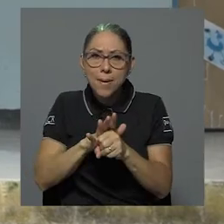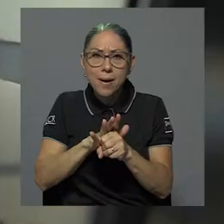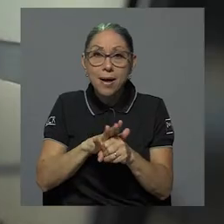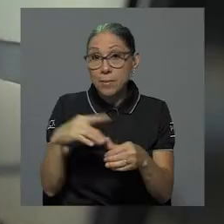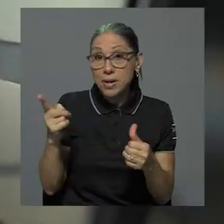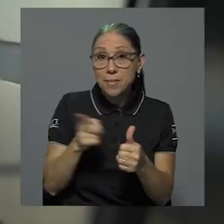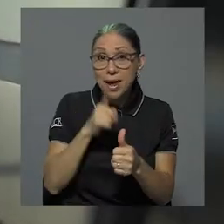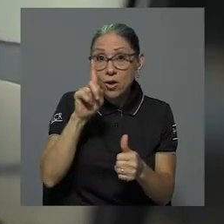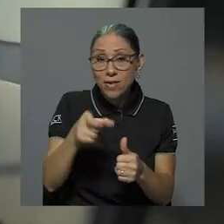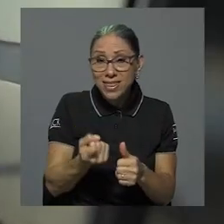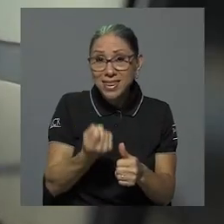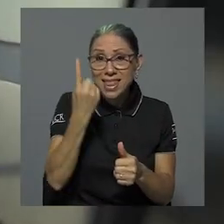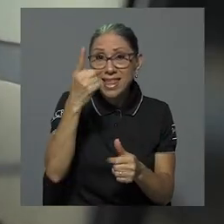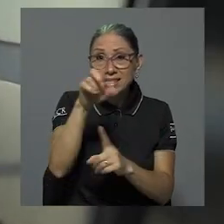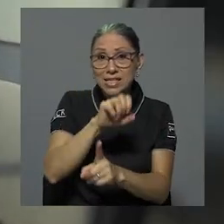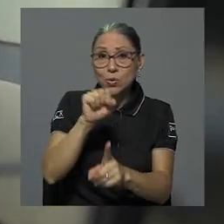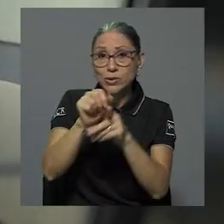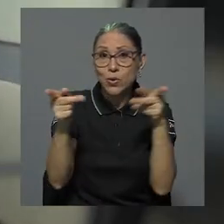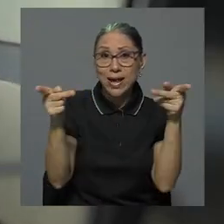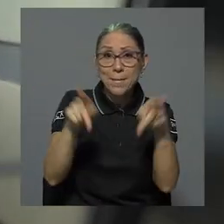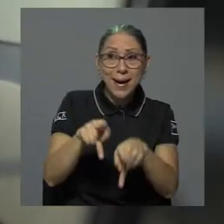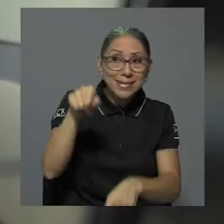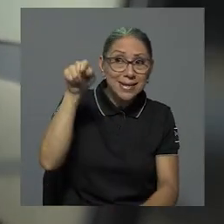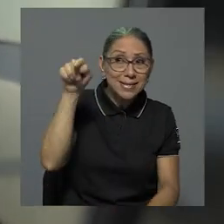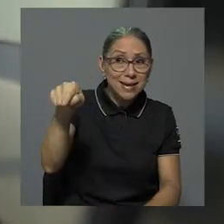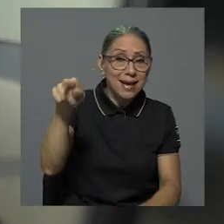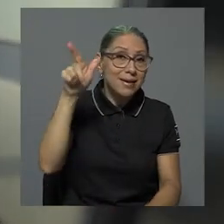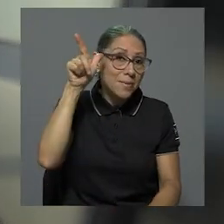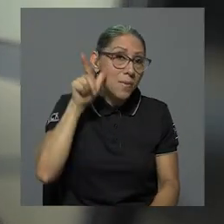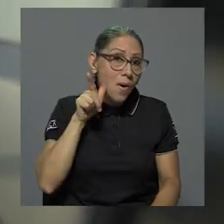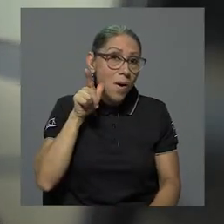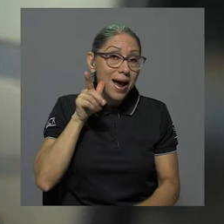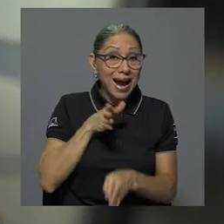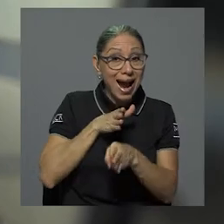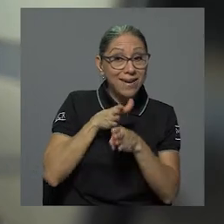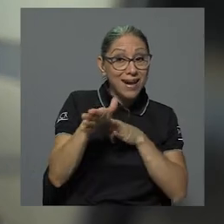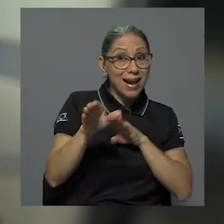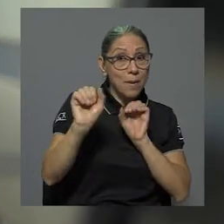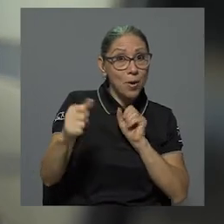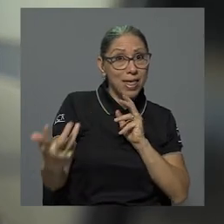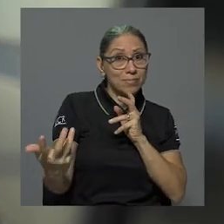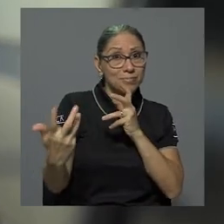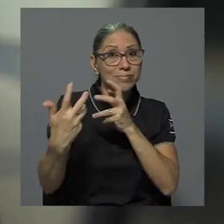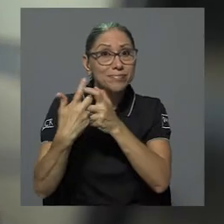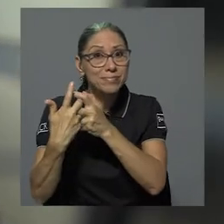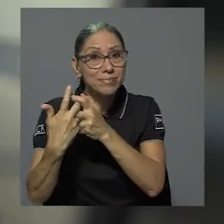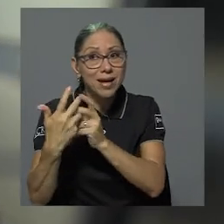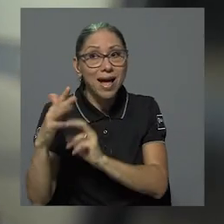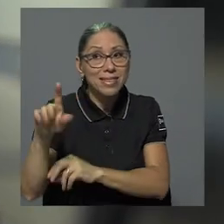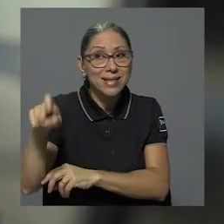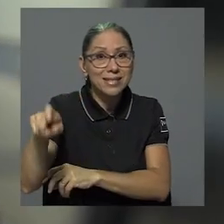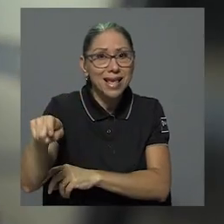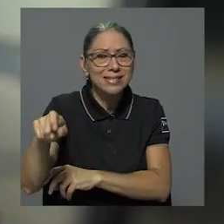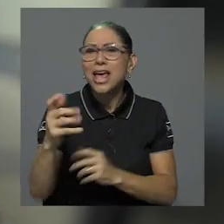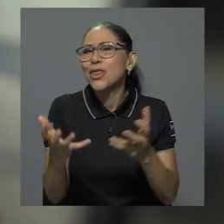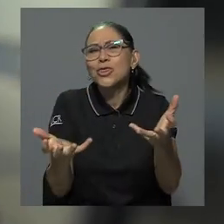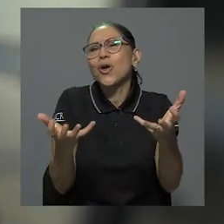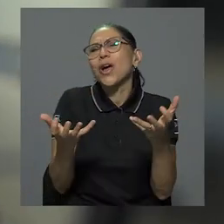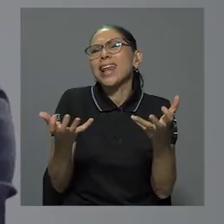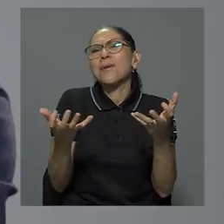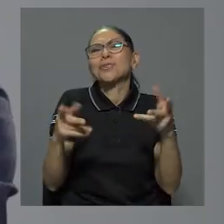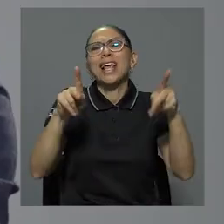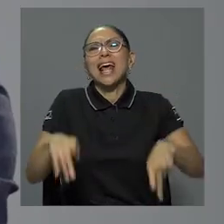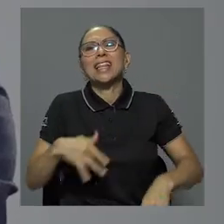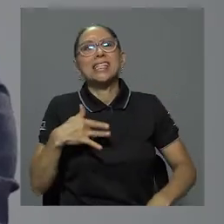de la zona para poder, digamos, adecuar la carrera a las necesidades específicas de la zona. No queremos que la gente sienta como que vienen de San